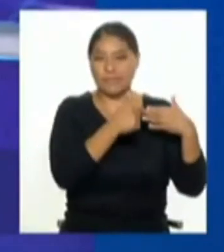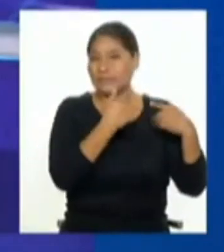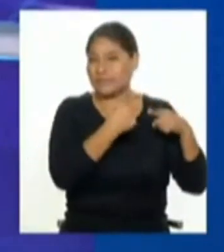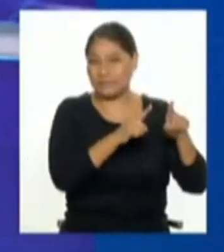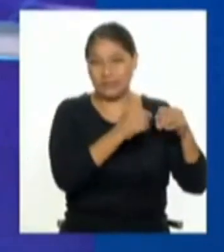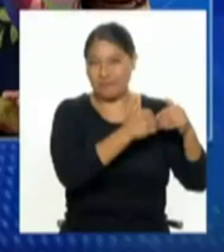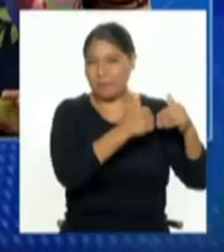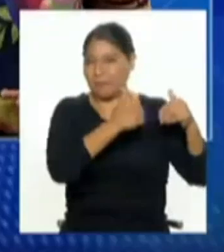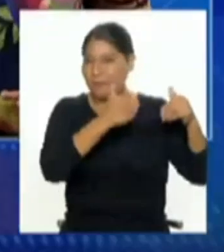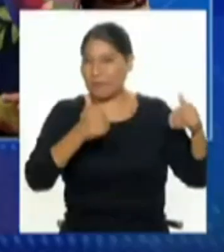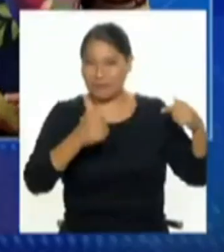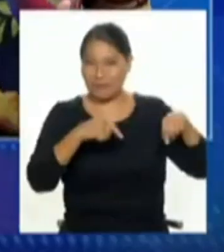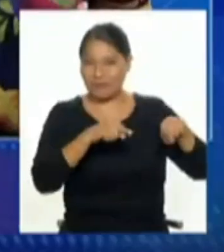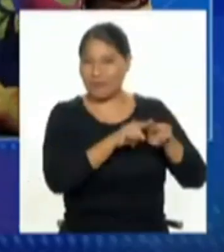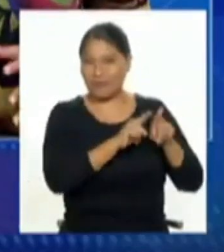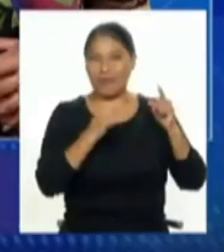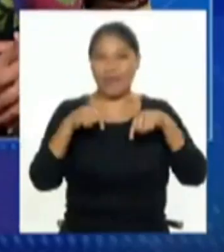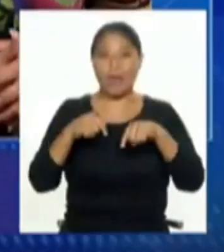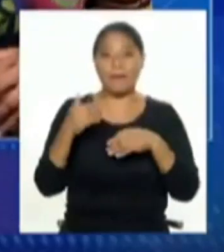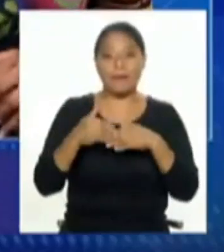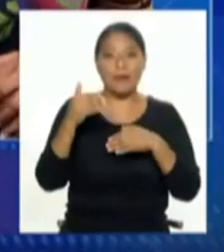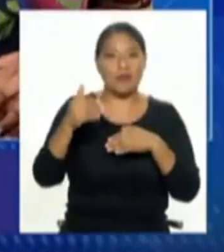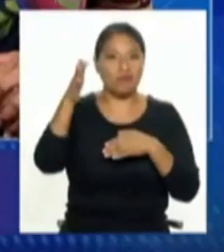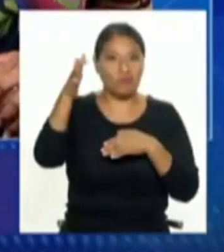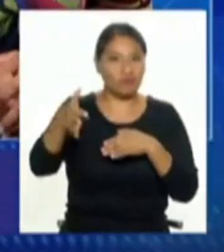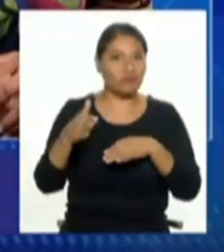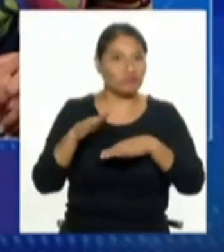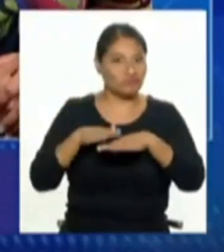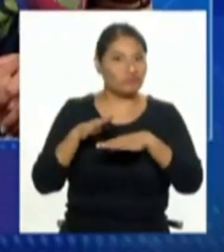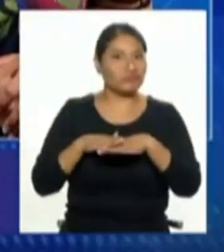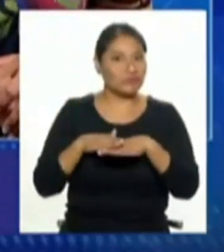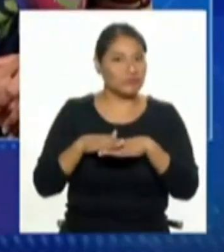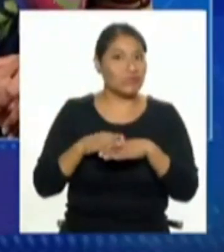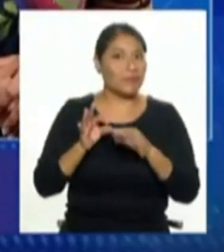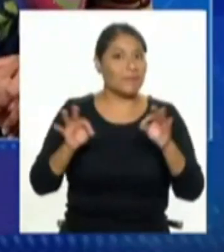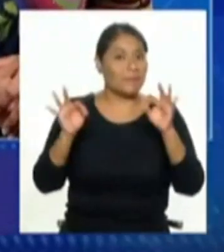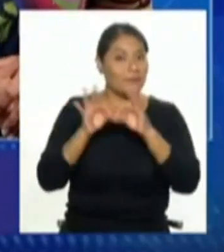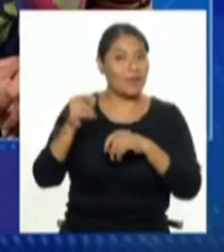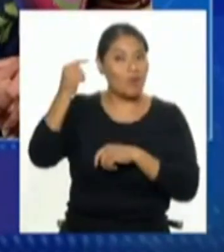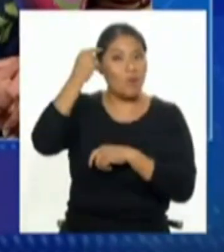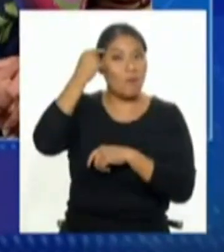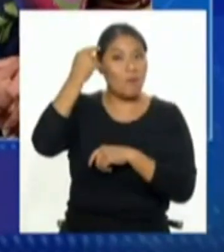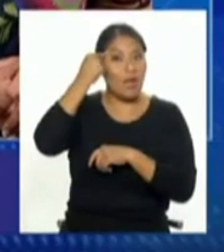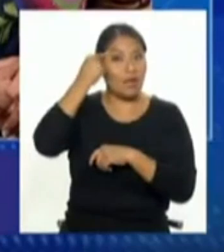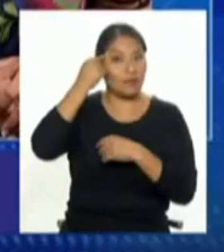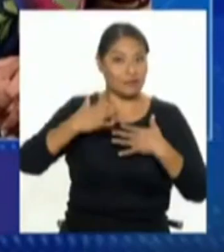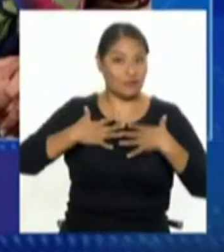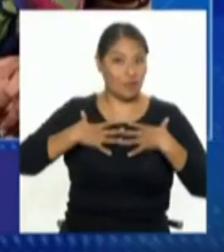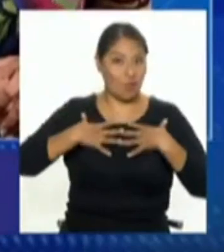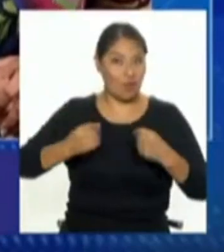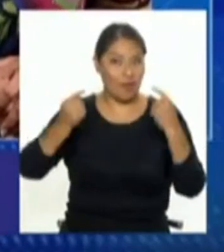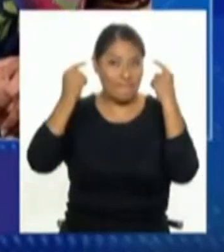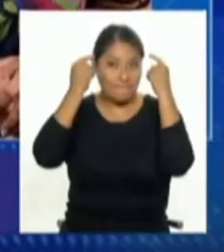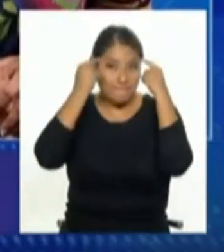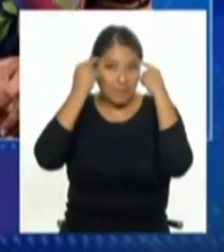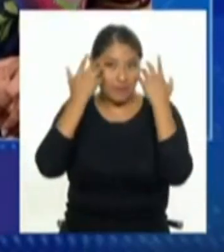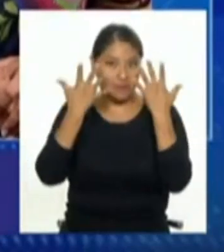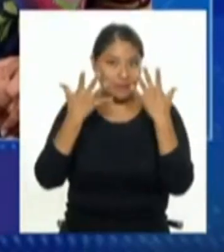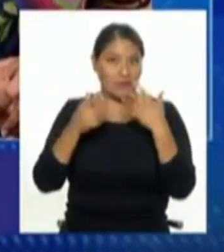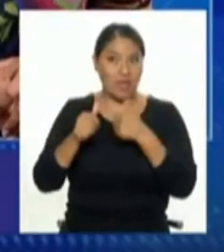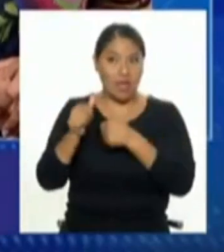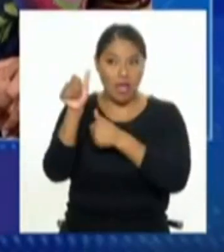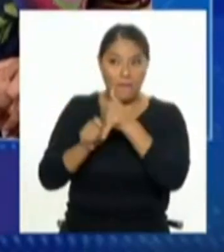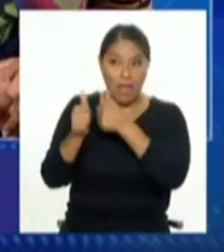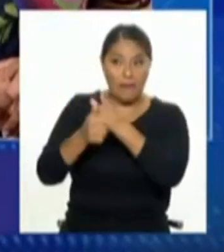pero por eso hay que tomar las medidas claro para tomar las medidas pero ojo que esas son medidas más de salud pública que digamos de seguridad